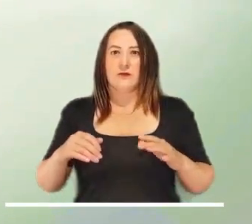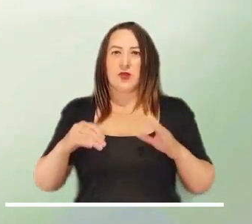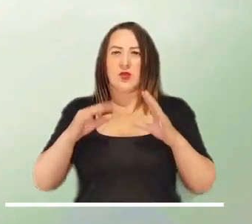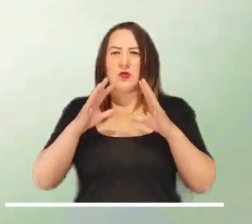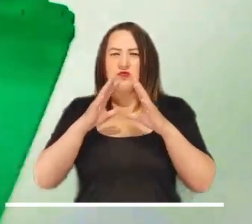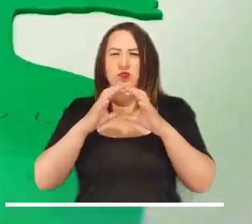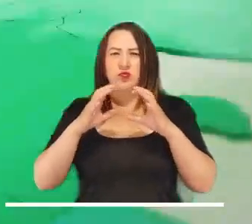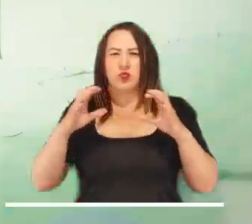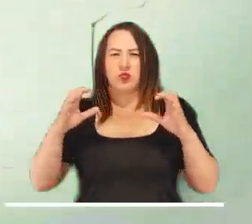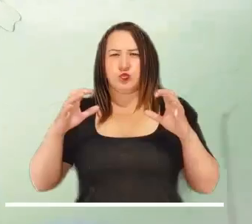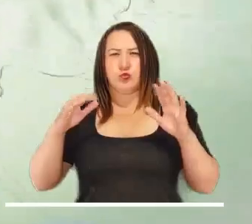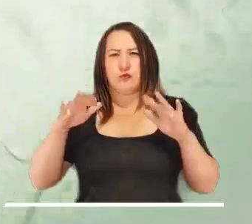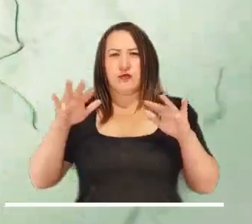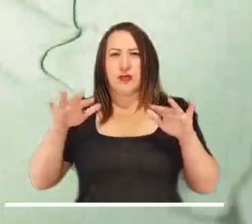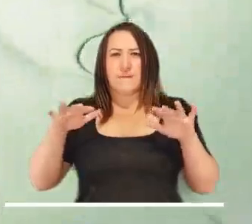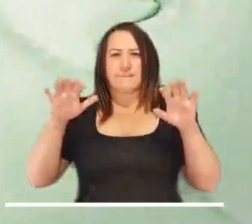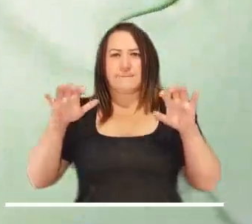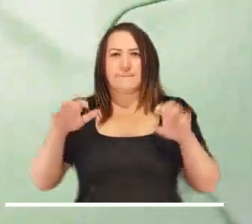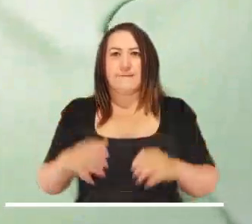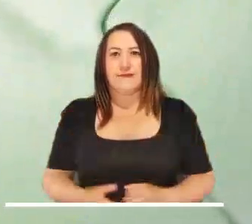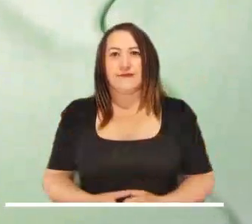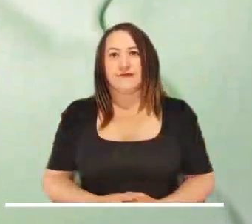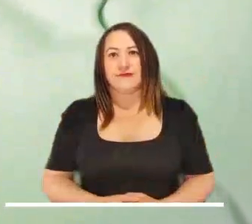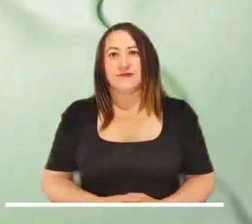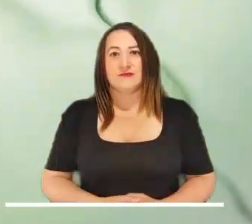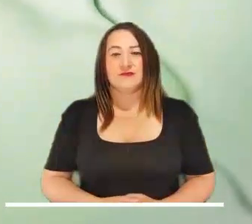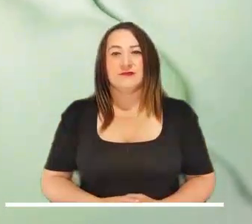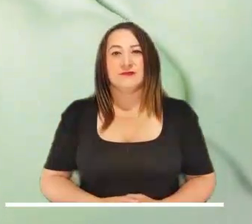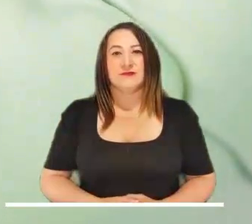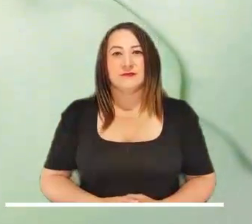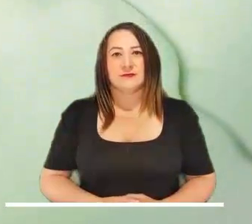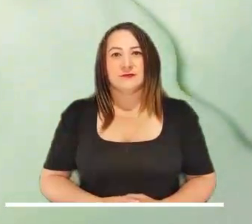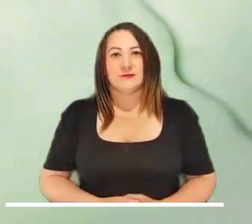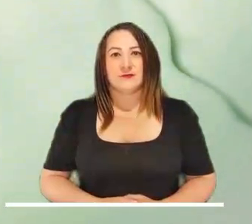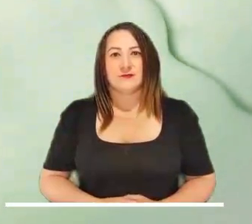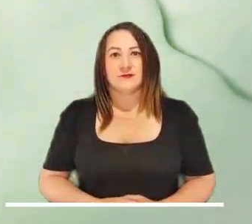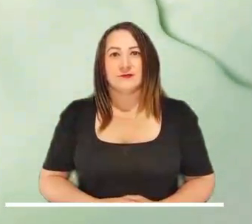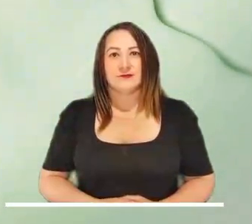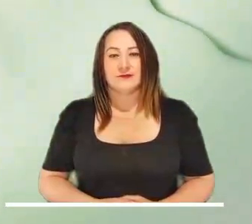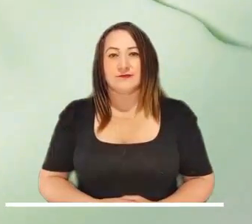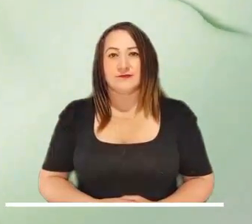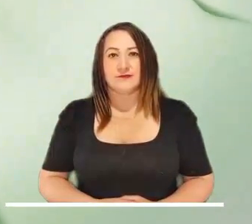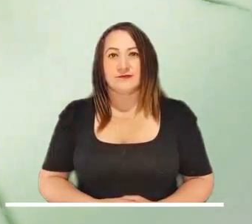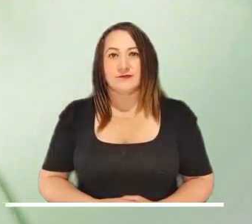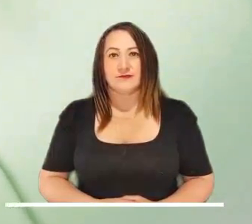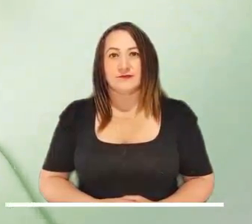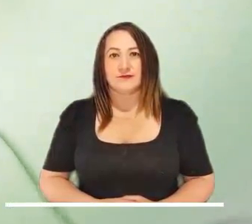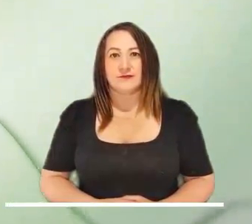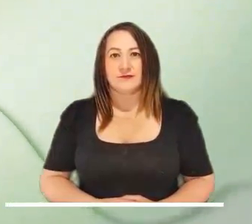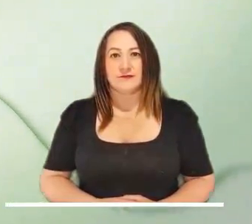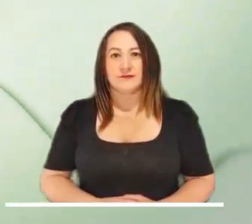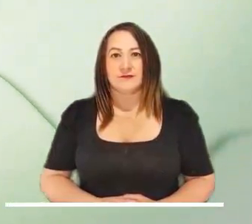La capital se despierta con condiciones parcialmente nubladas y con predominio del tiempo seco.